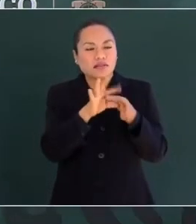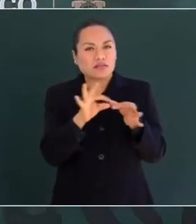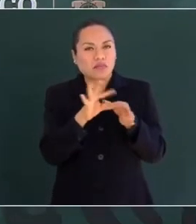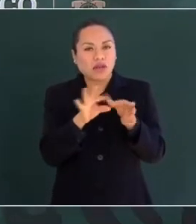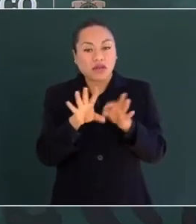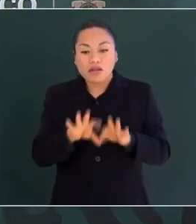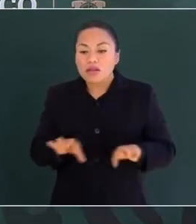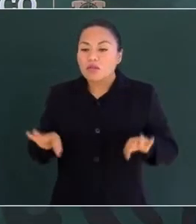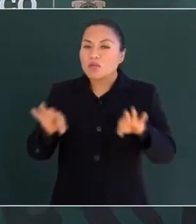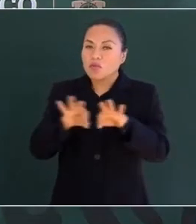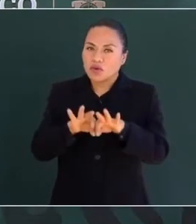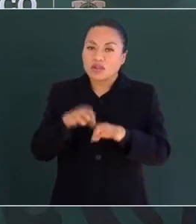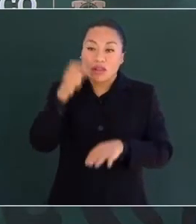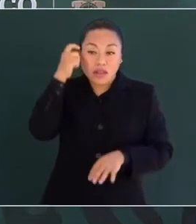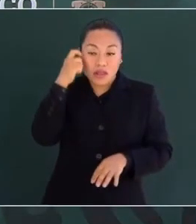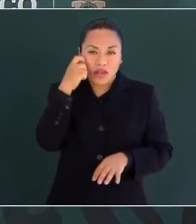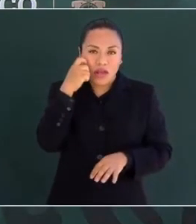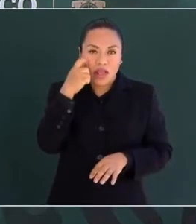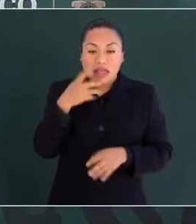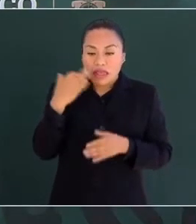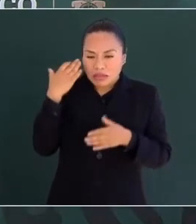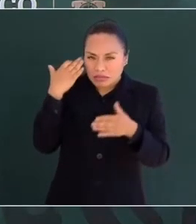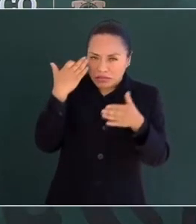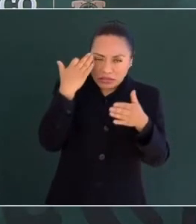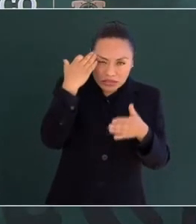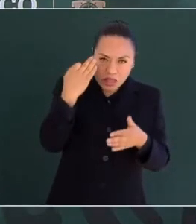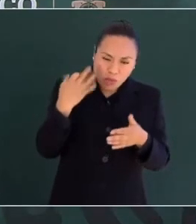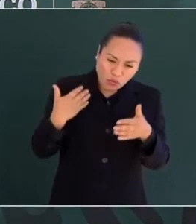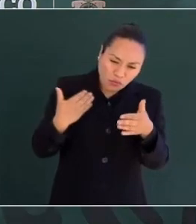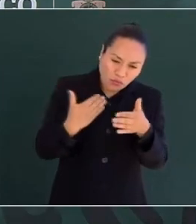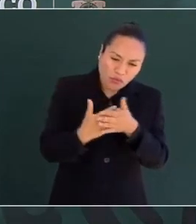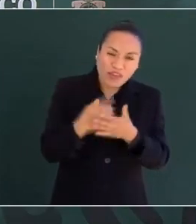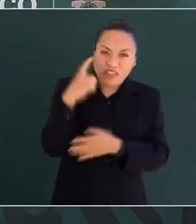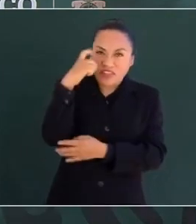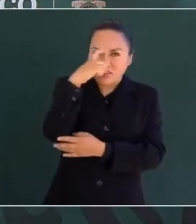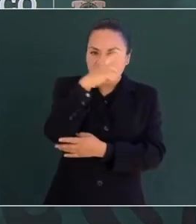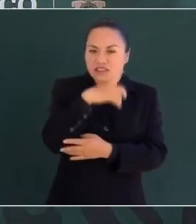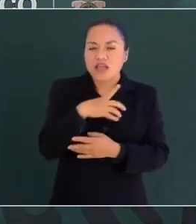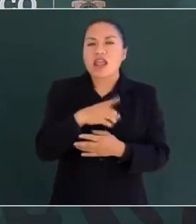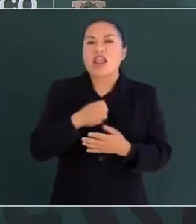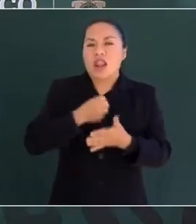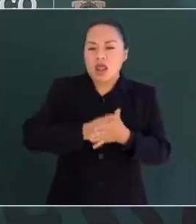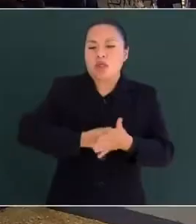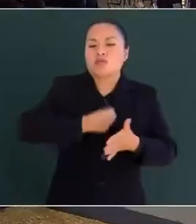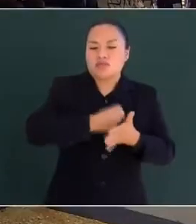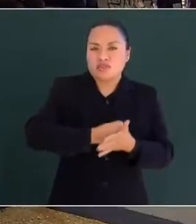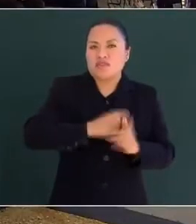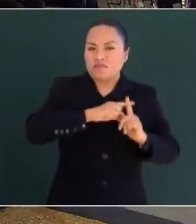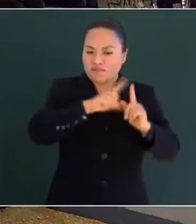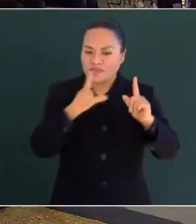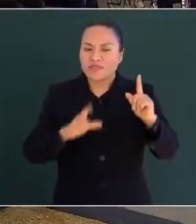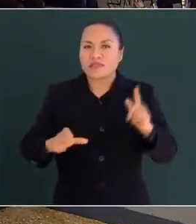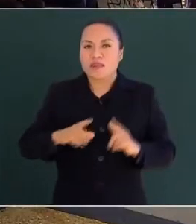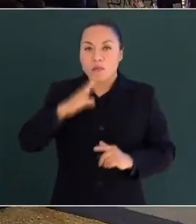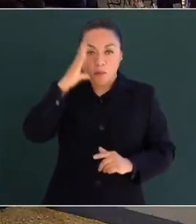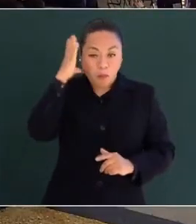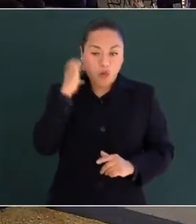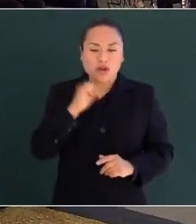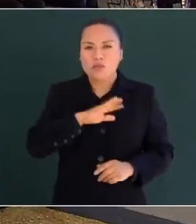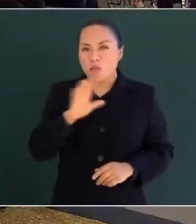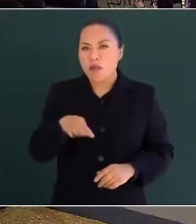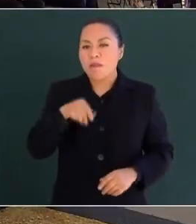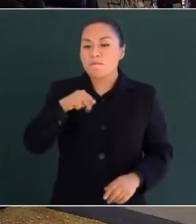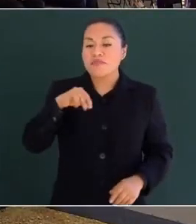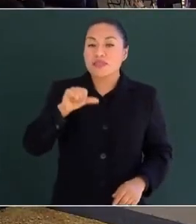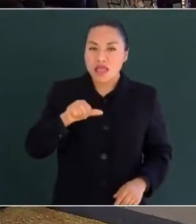Guerrero en los años más difíciles de la lucha por la independencia nacional. La muerte de Morelos, Matamoros y Mina,